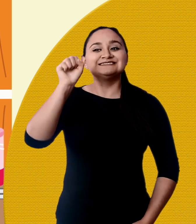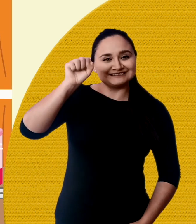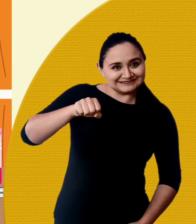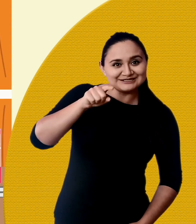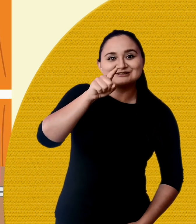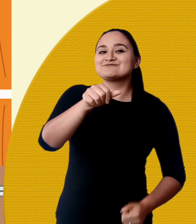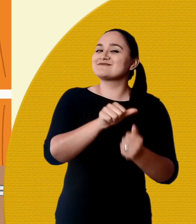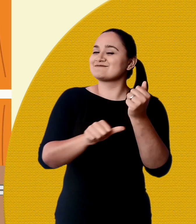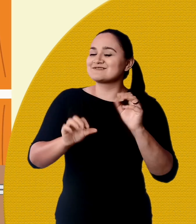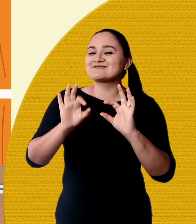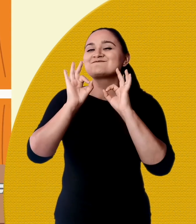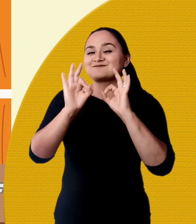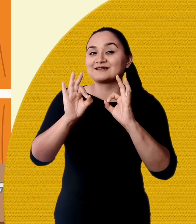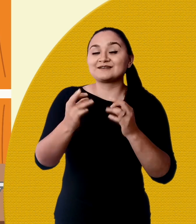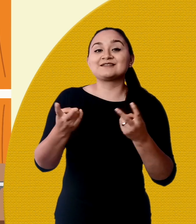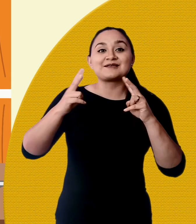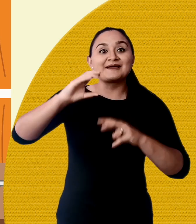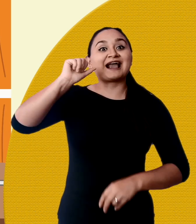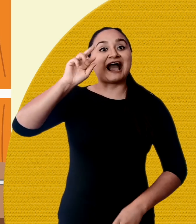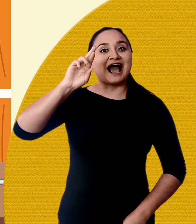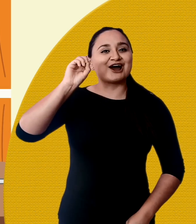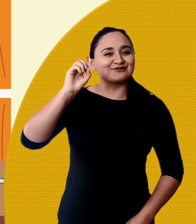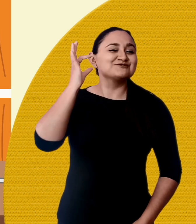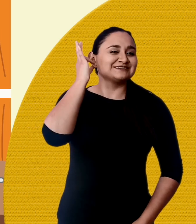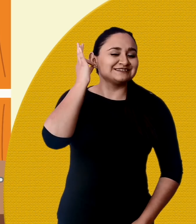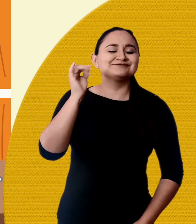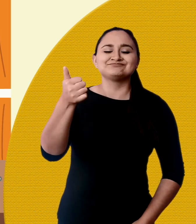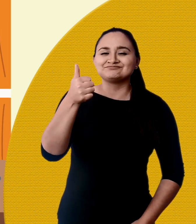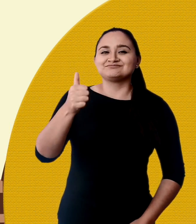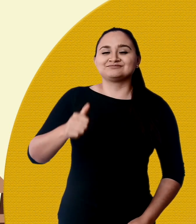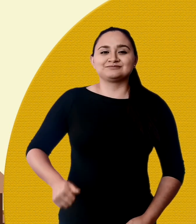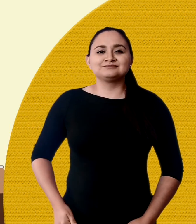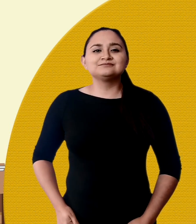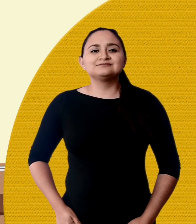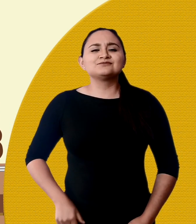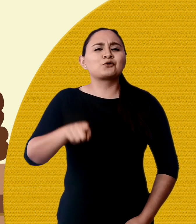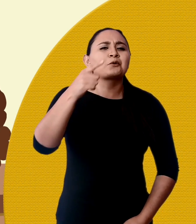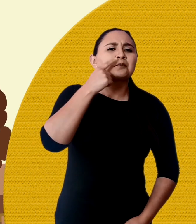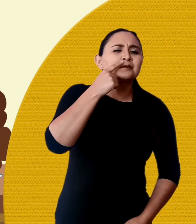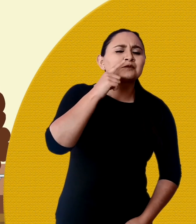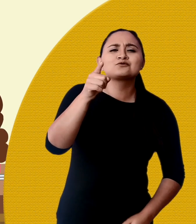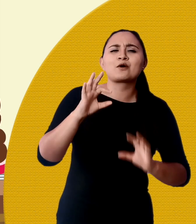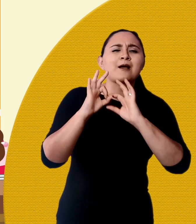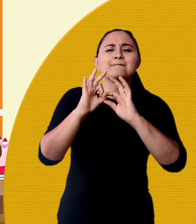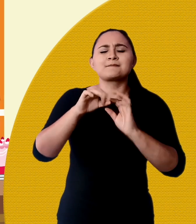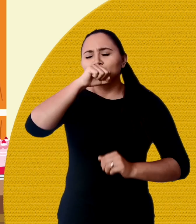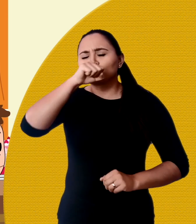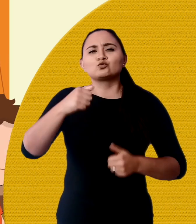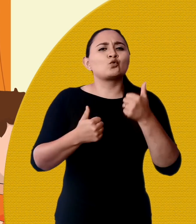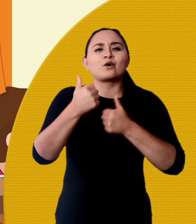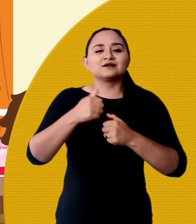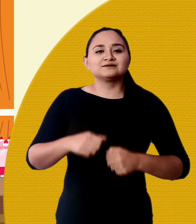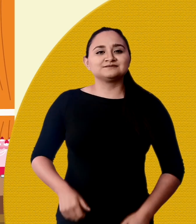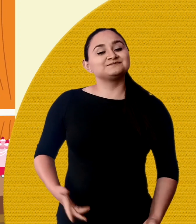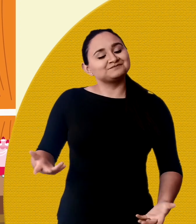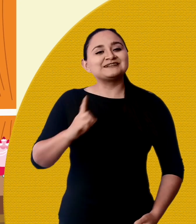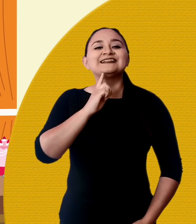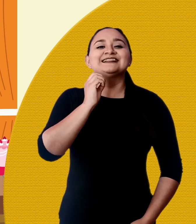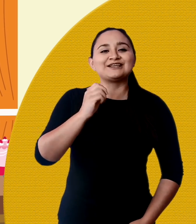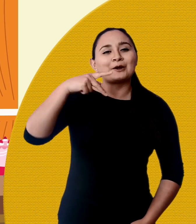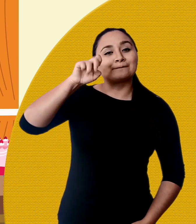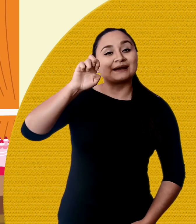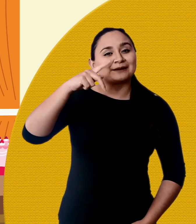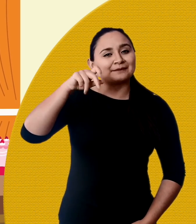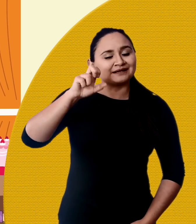ñaña! Tú eres mi mejor amigo y también la caro. ¿Y cuál es el mejor amigo de mi papi? Mi mejor amigo, tu tío Pepe,